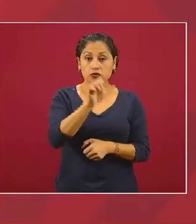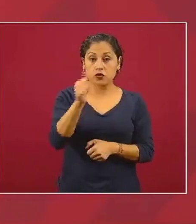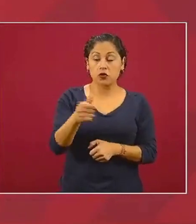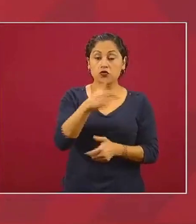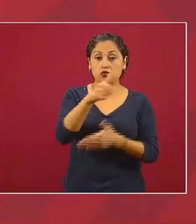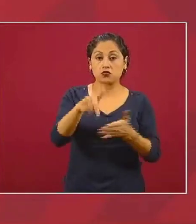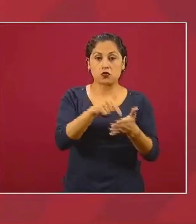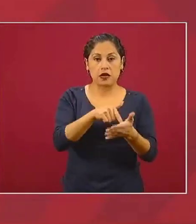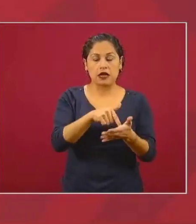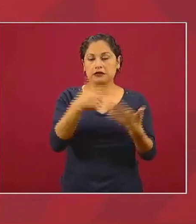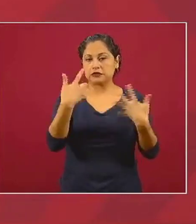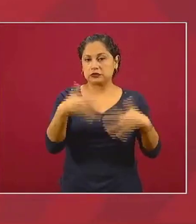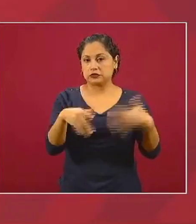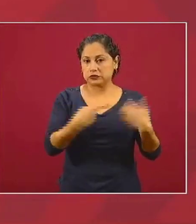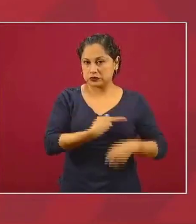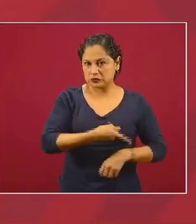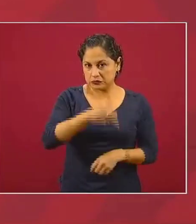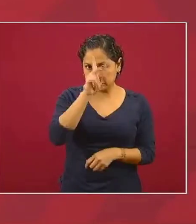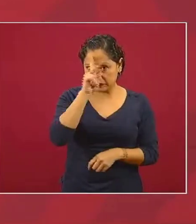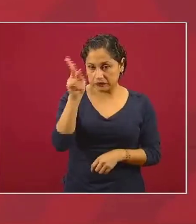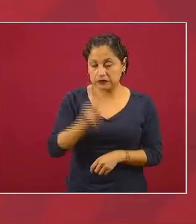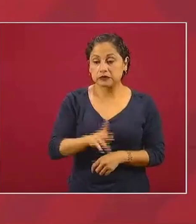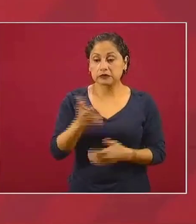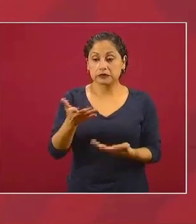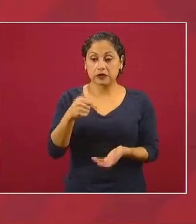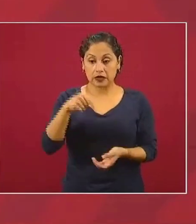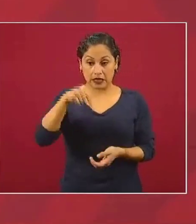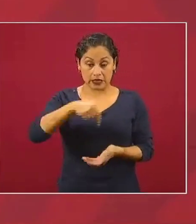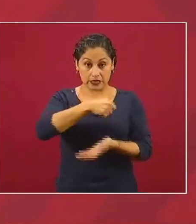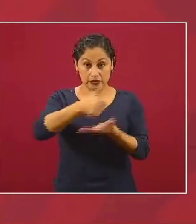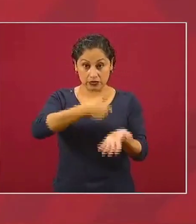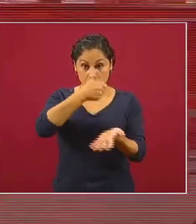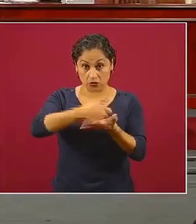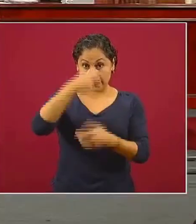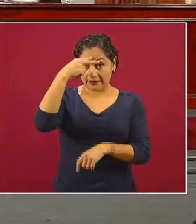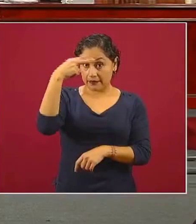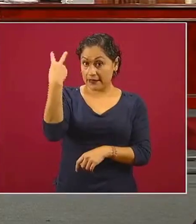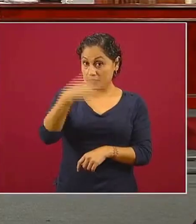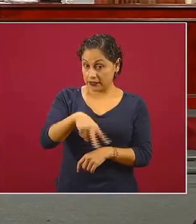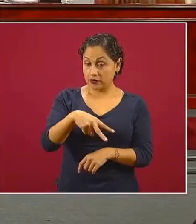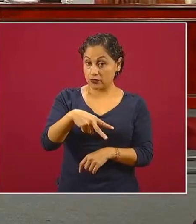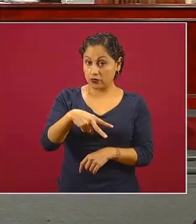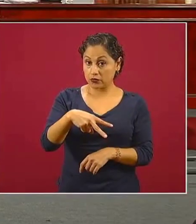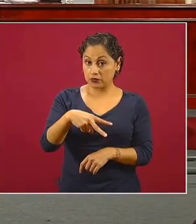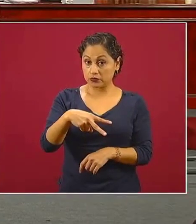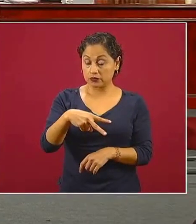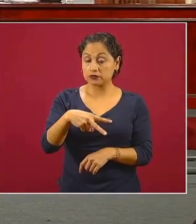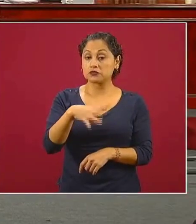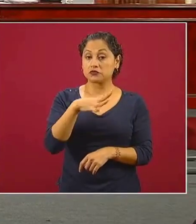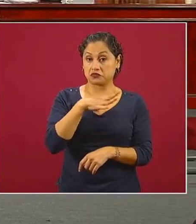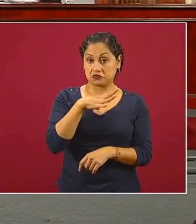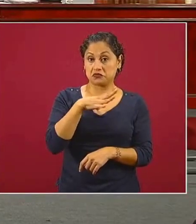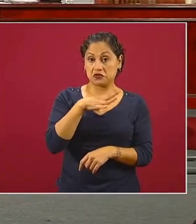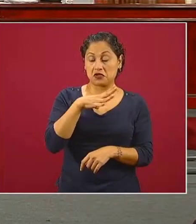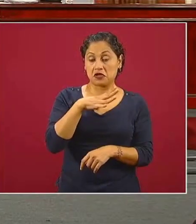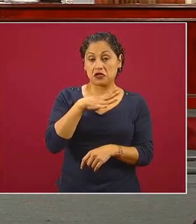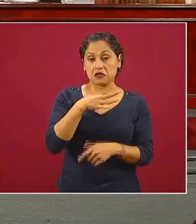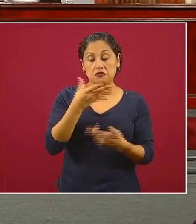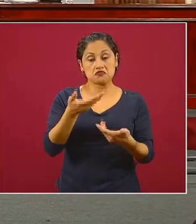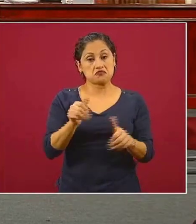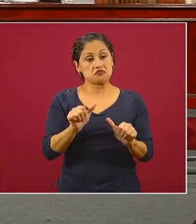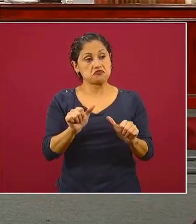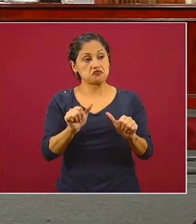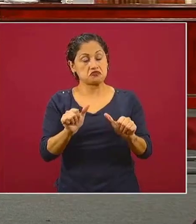marginación la Ciudad de México pues es una de las zonas que tiene mejores condiciones